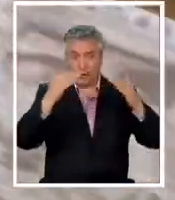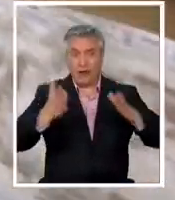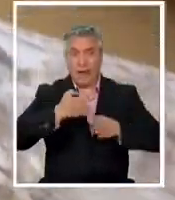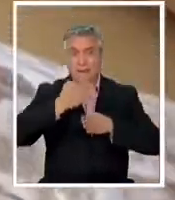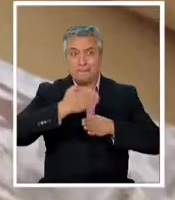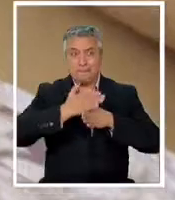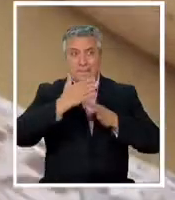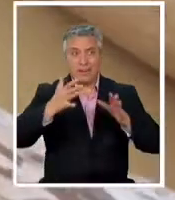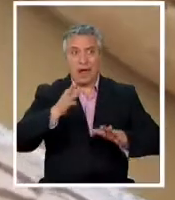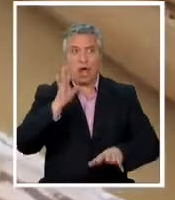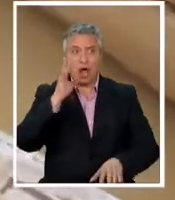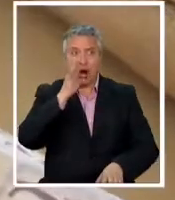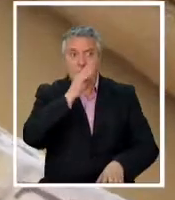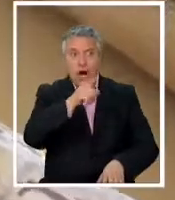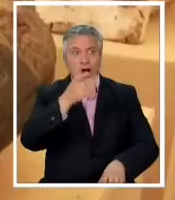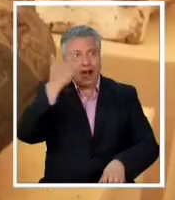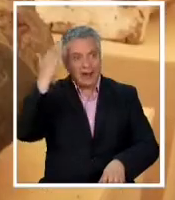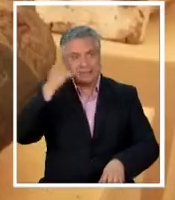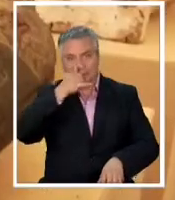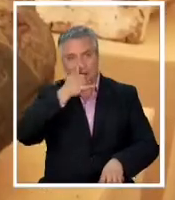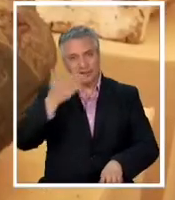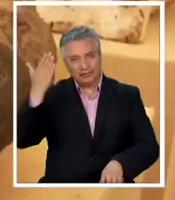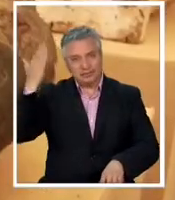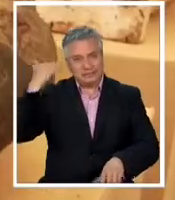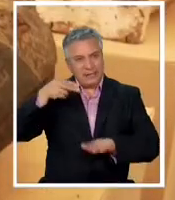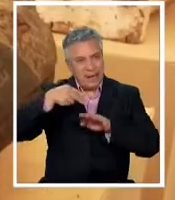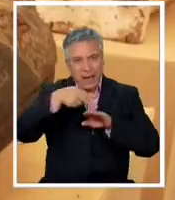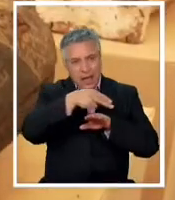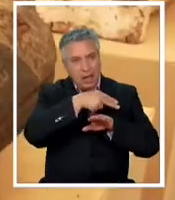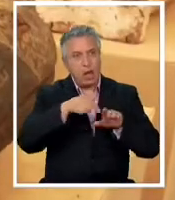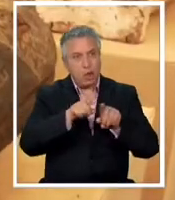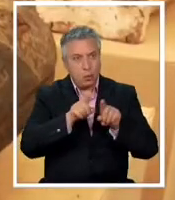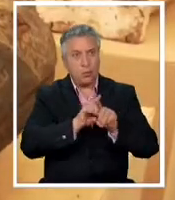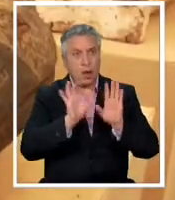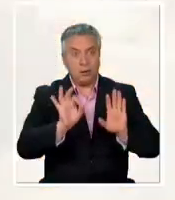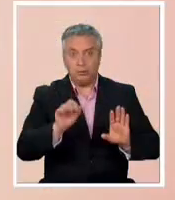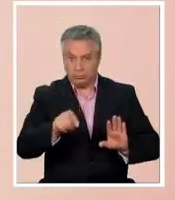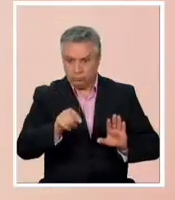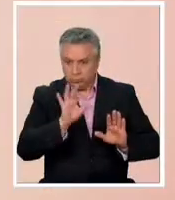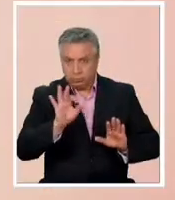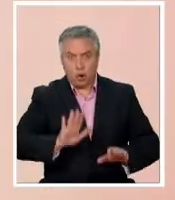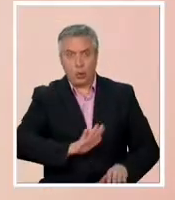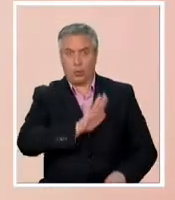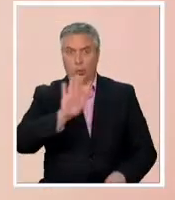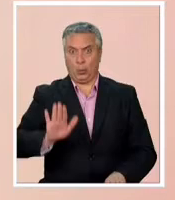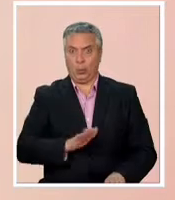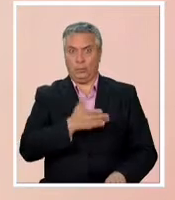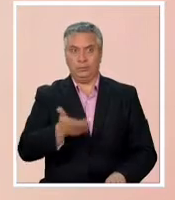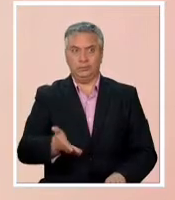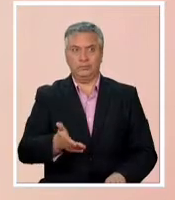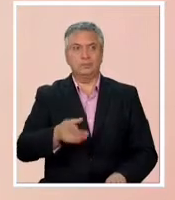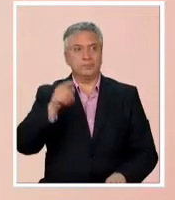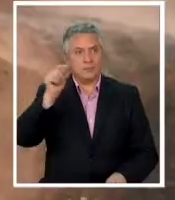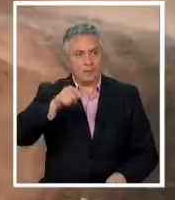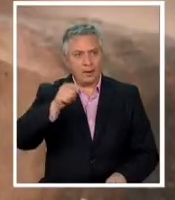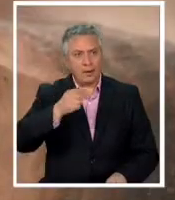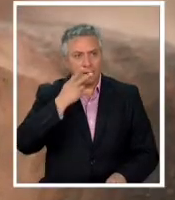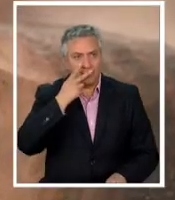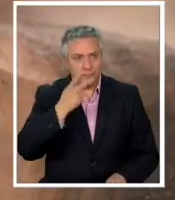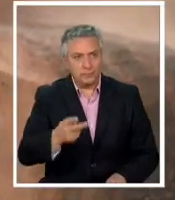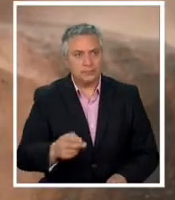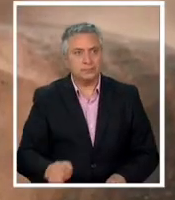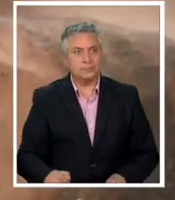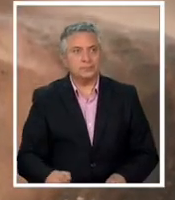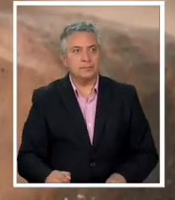madera con los colores del periodo tardío lo que marca un hito en términos de conservación si tenemos la suerte que las condiciones de preservación en el que en